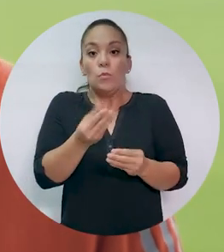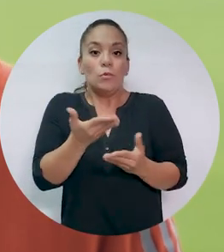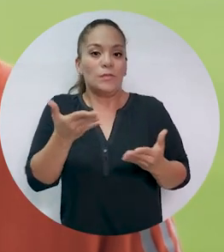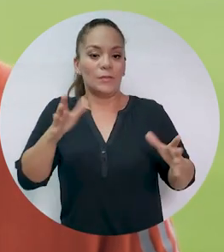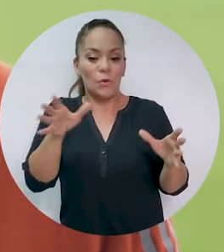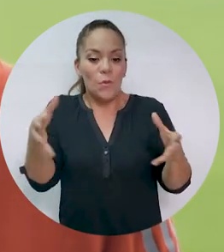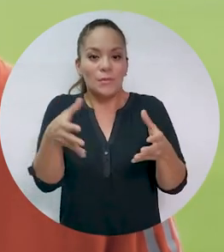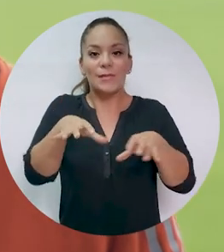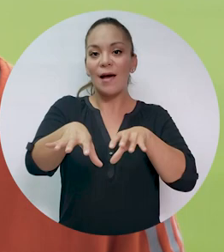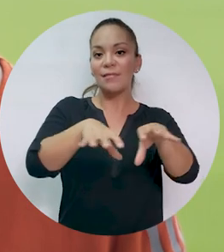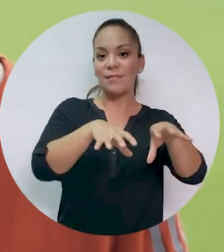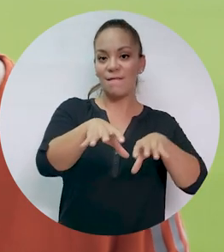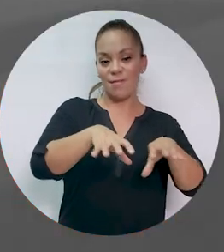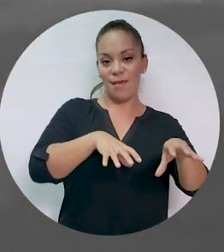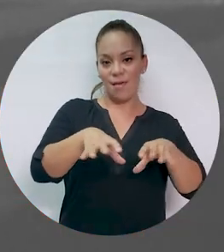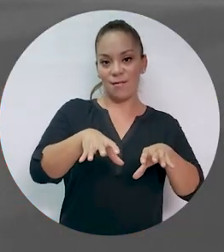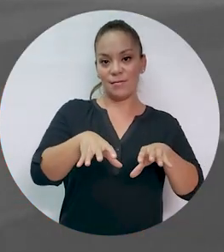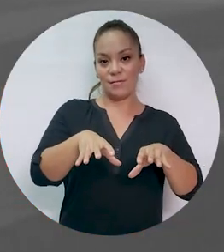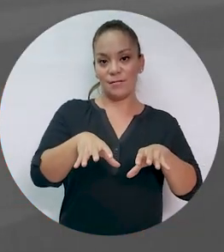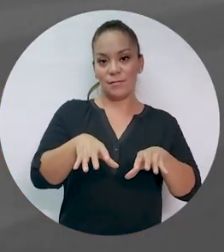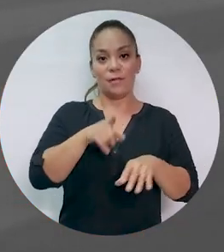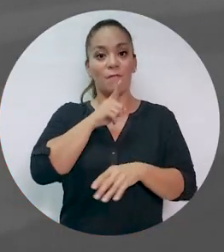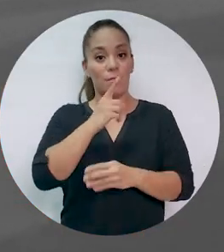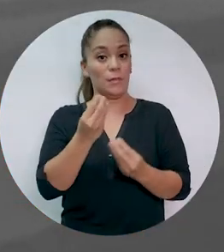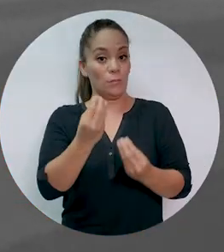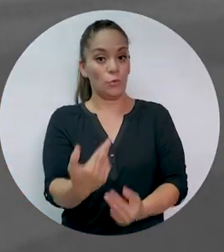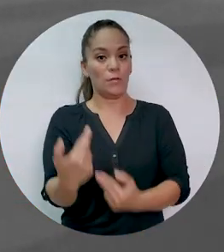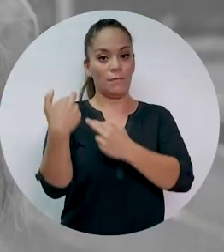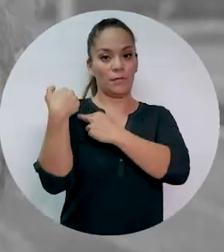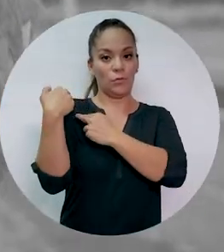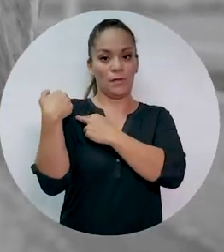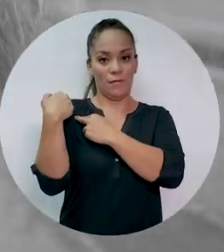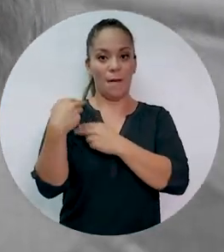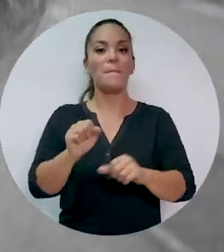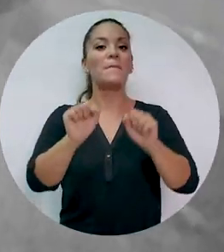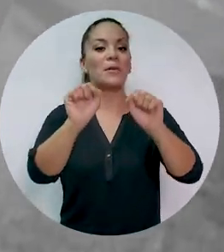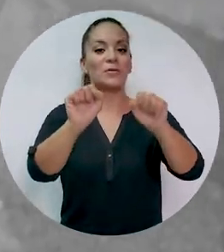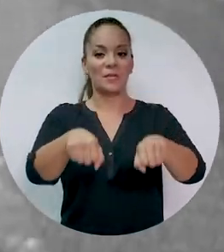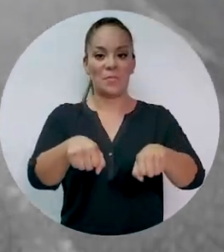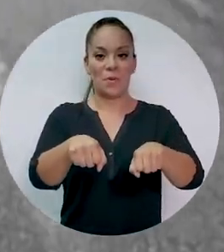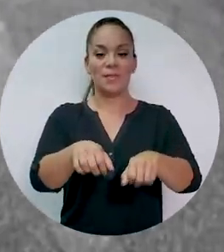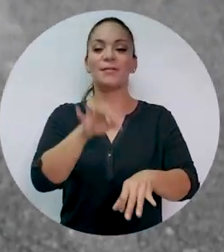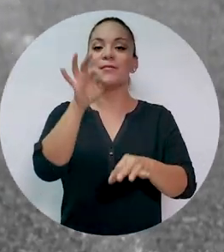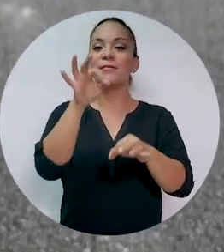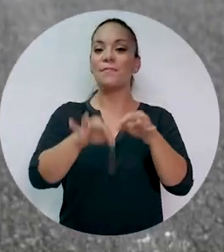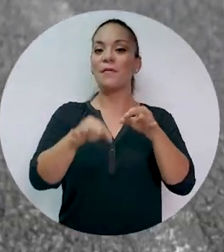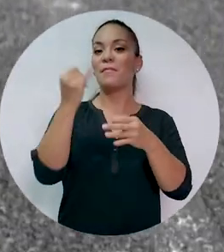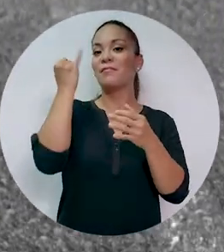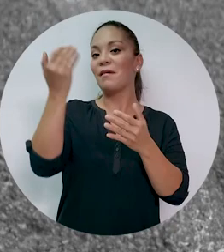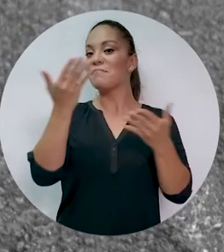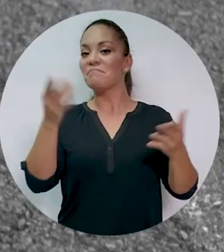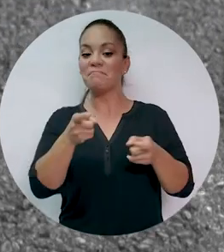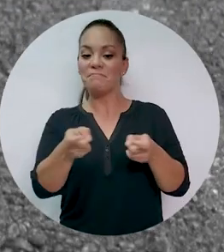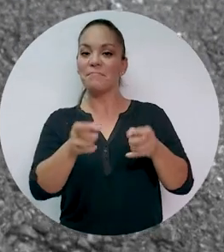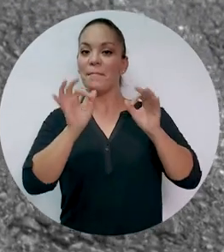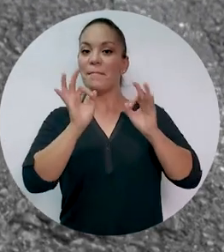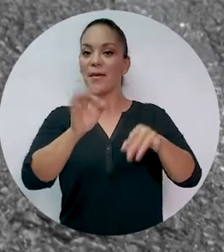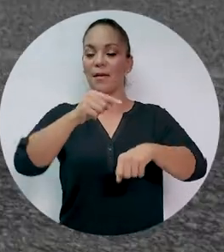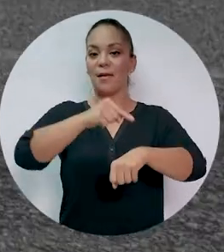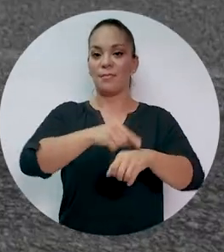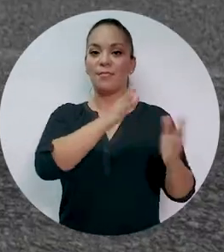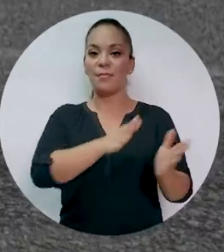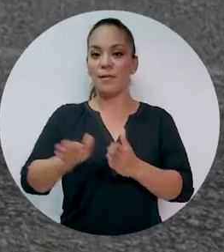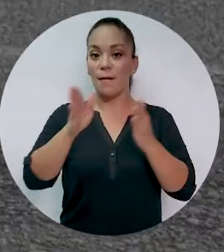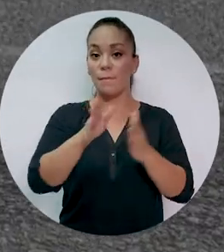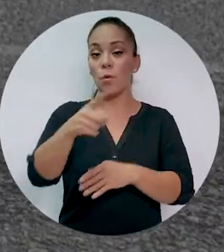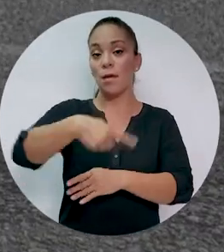un conjunto de actividades que se llevan con bastante responsabilidad, pero sí se puede, sea, es nada más de administrar bien el